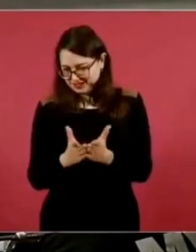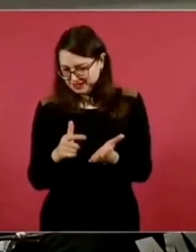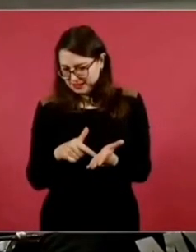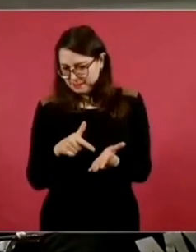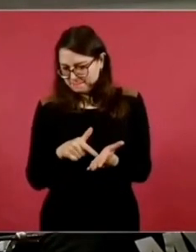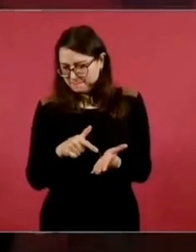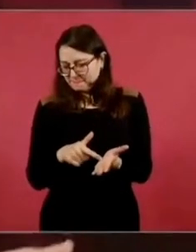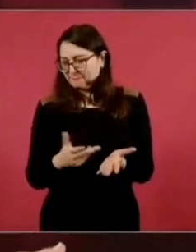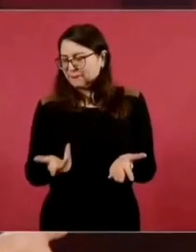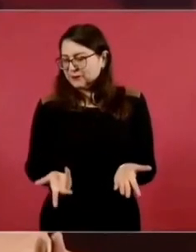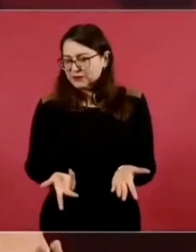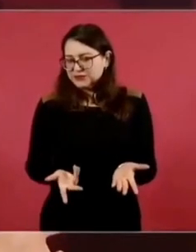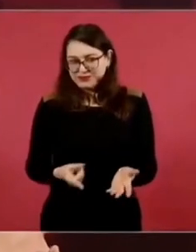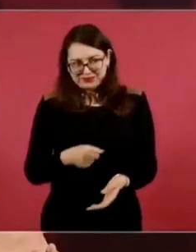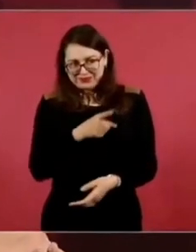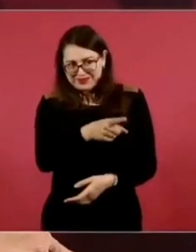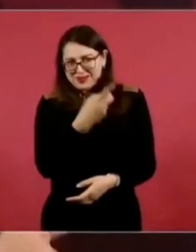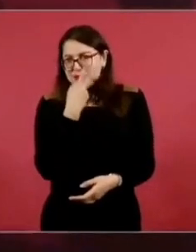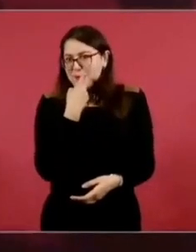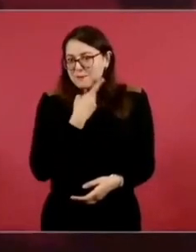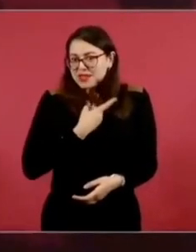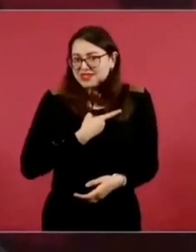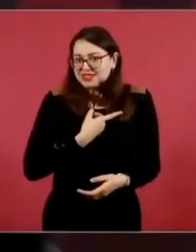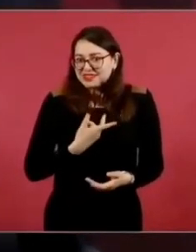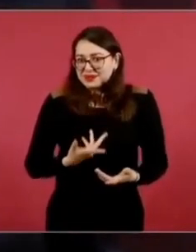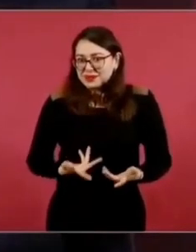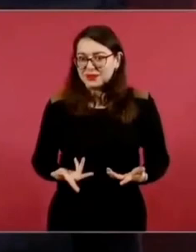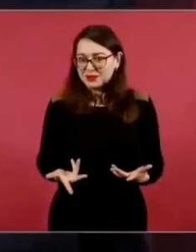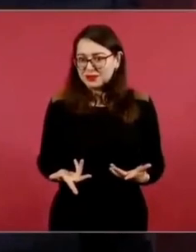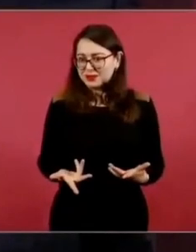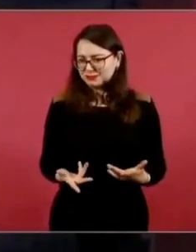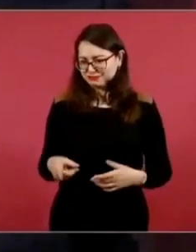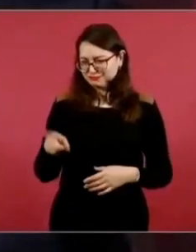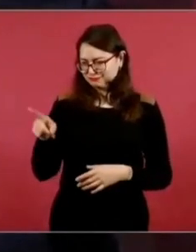Porque me lo acaba de contar él.